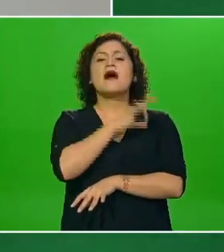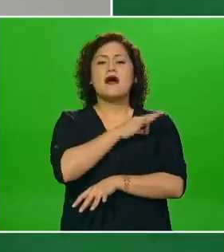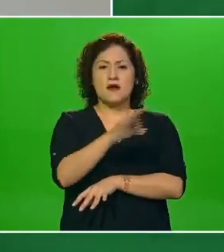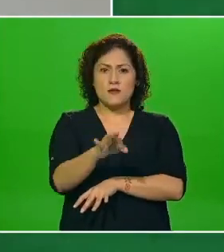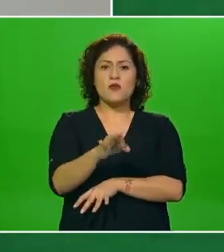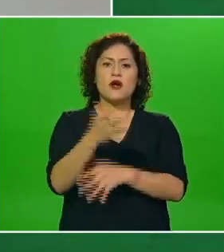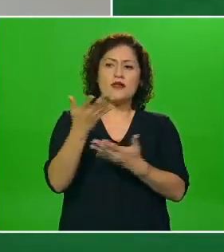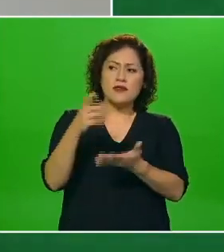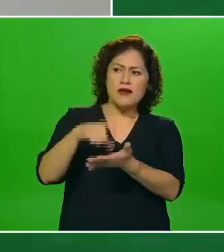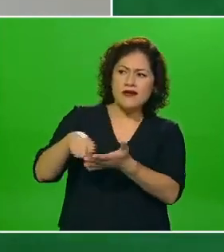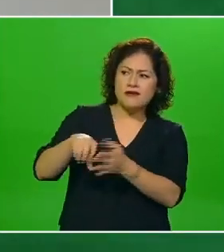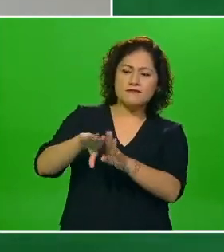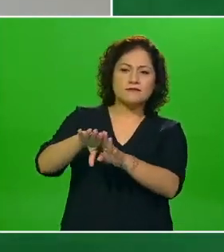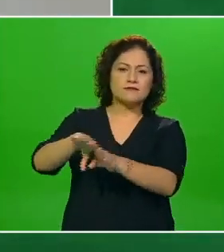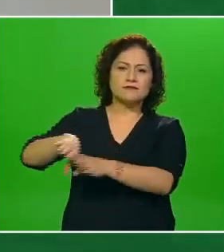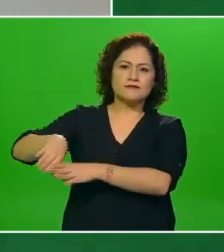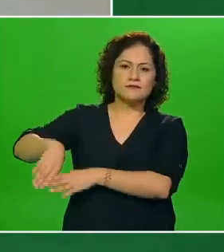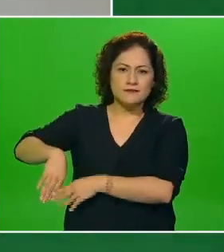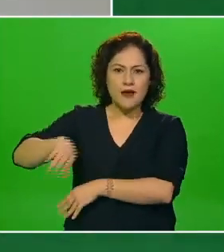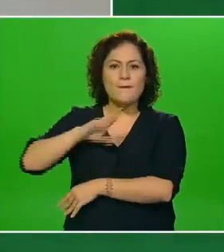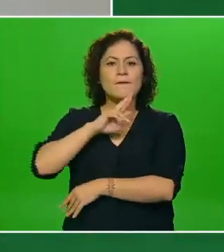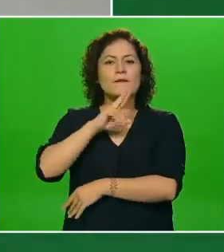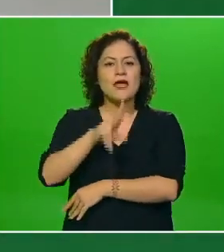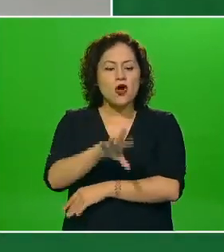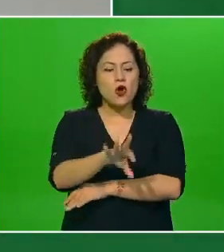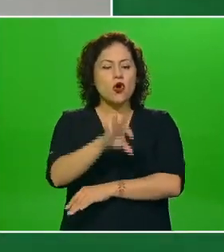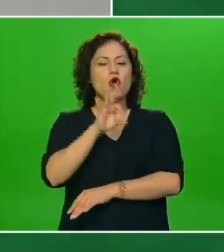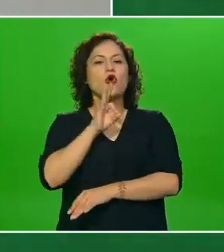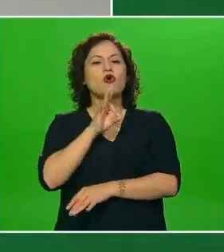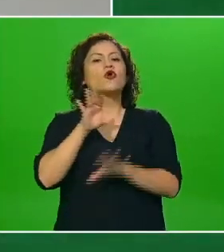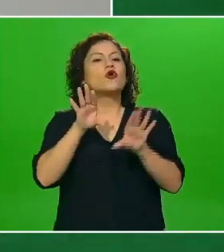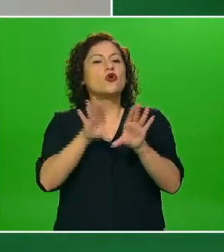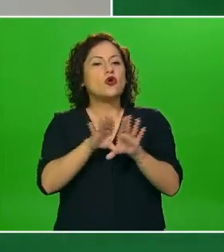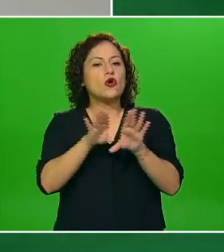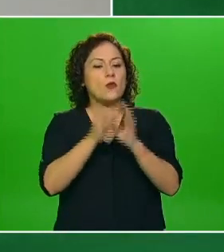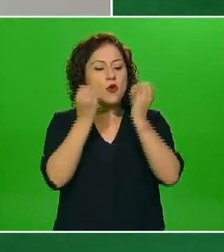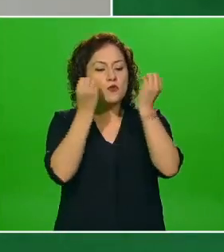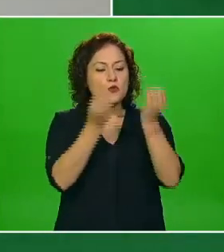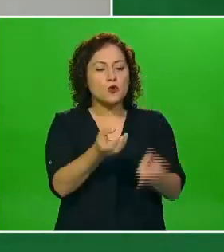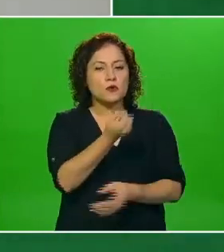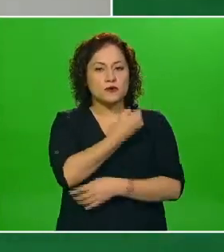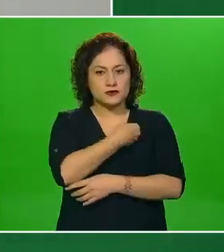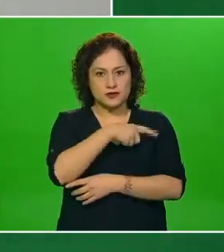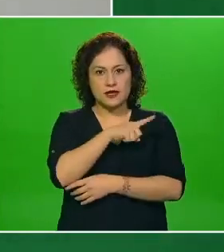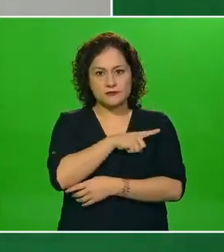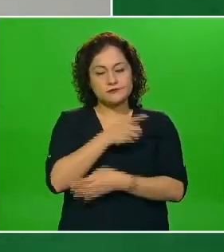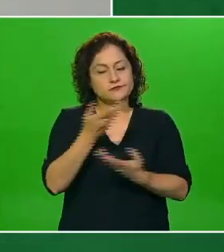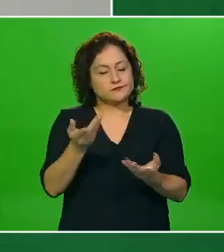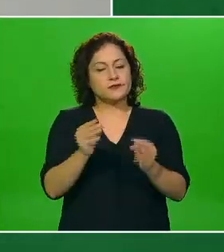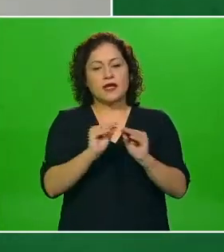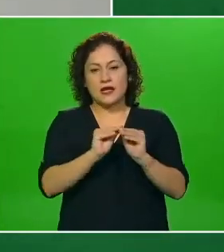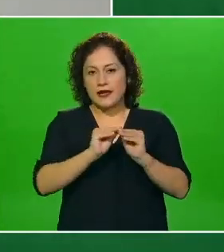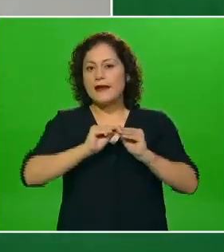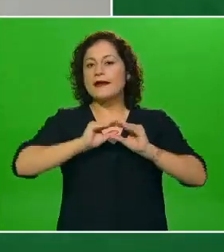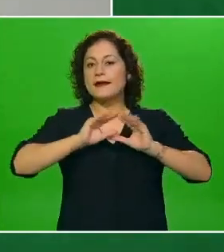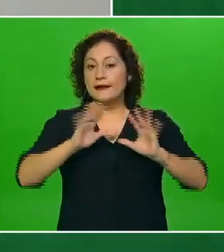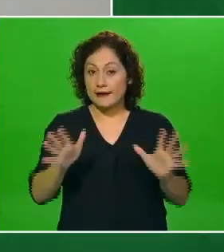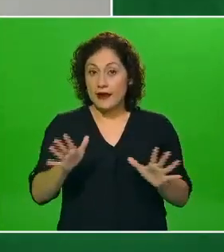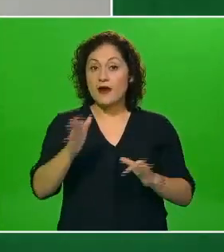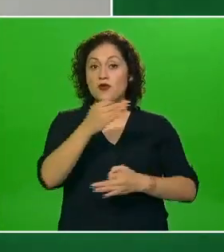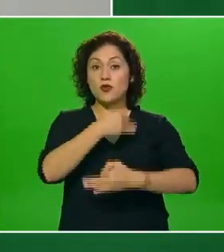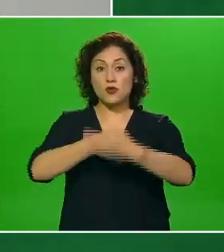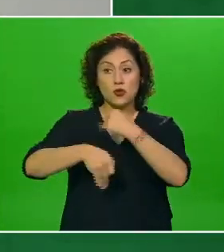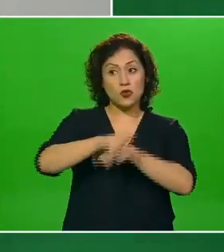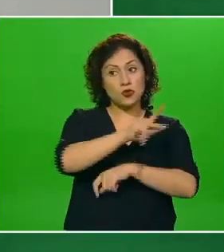a información adecuada también es cierto que se necesitan cambios estructurales para que todos y todas podamos